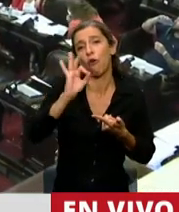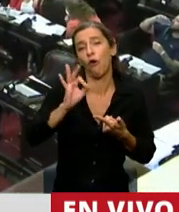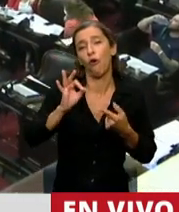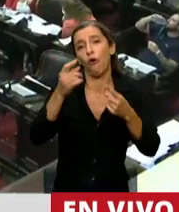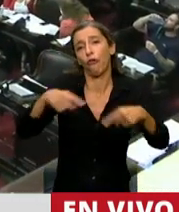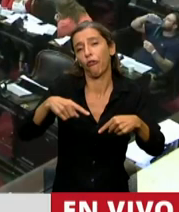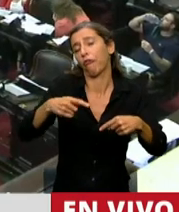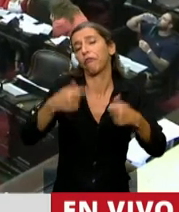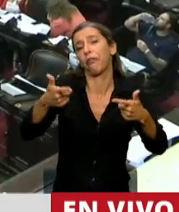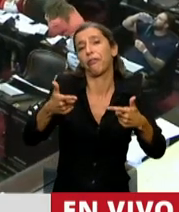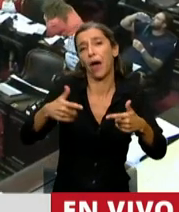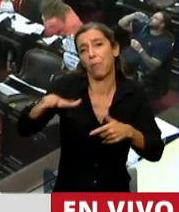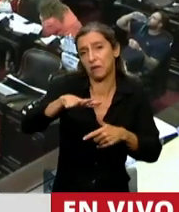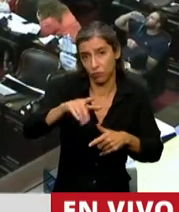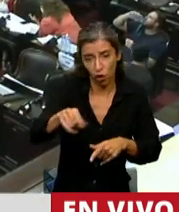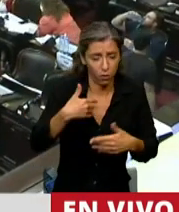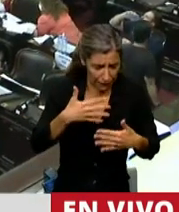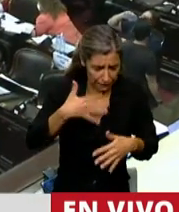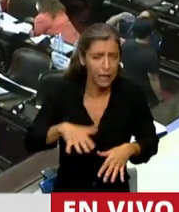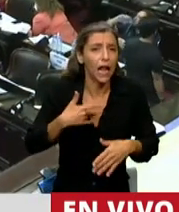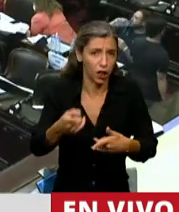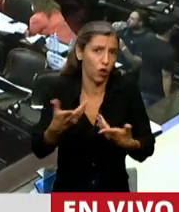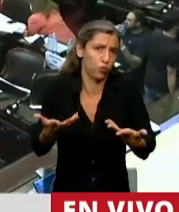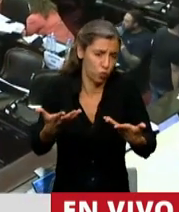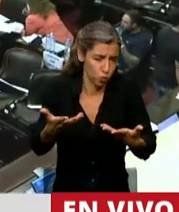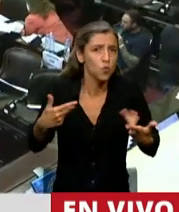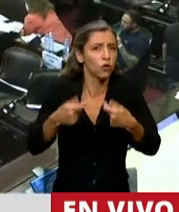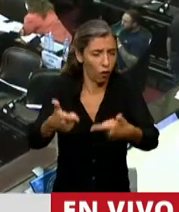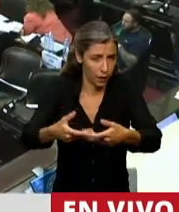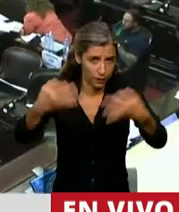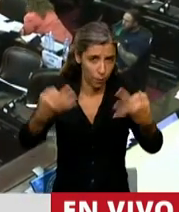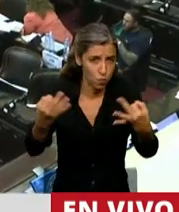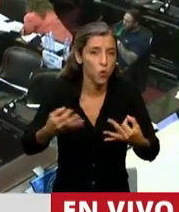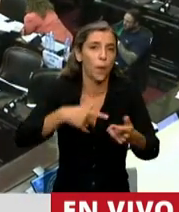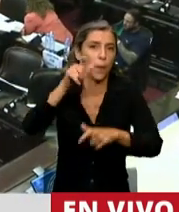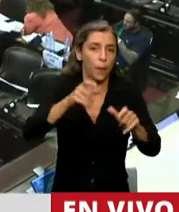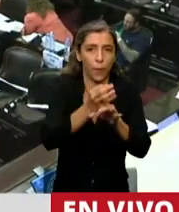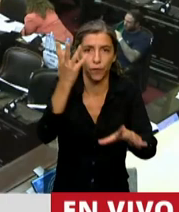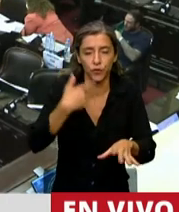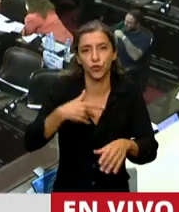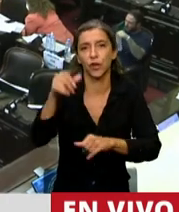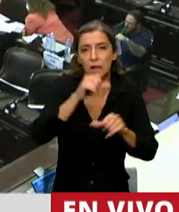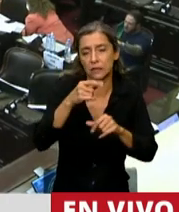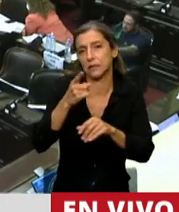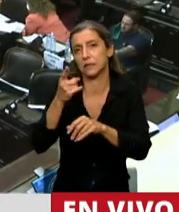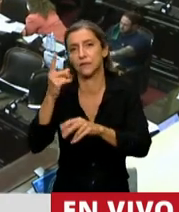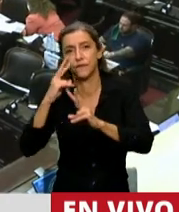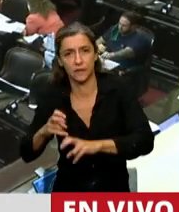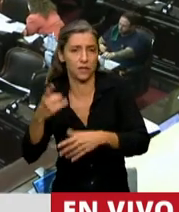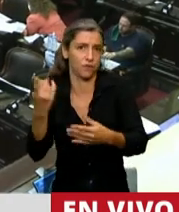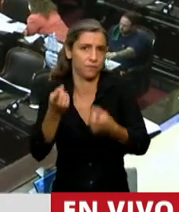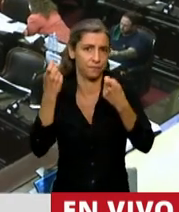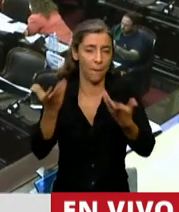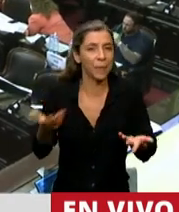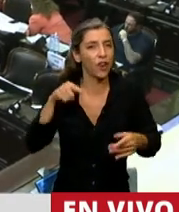sector, muy merecido, en la mayor parte de los casos, de los científicos e investigadores, pero no tiene nada que ver con